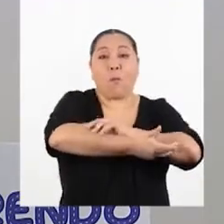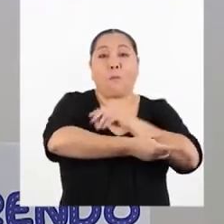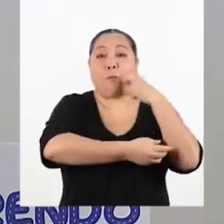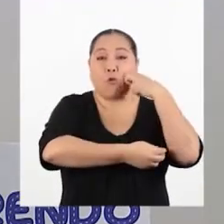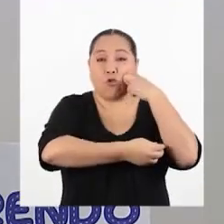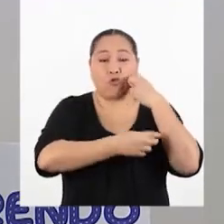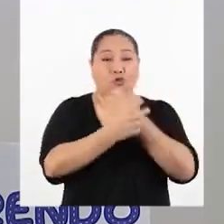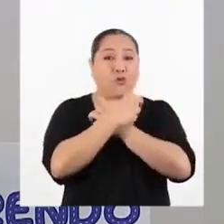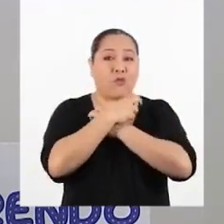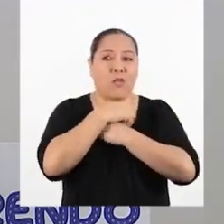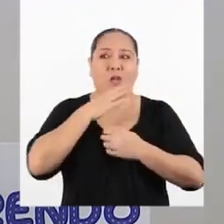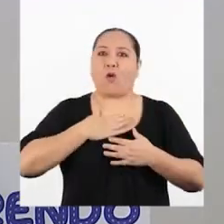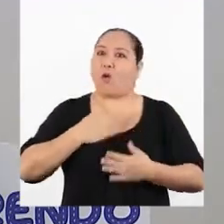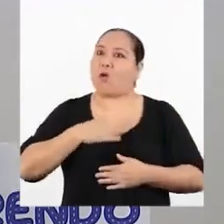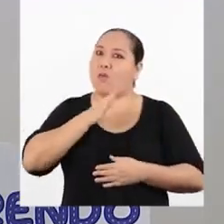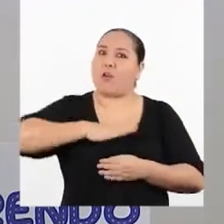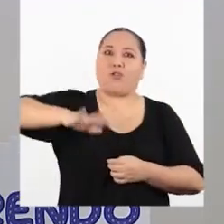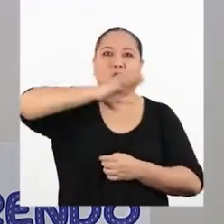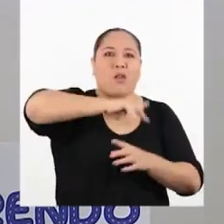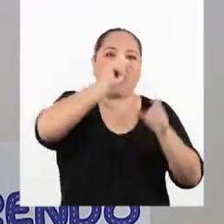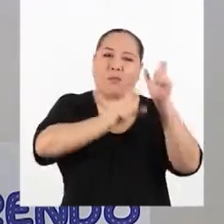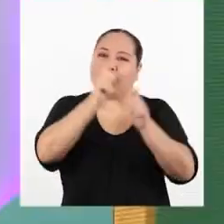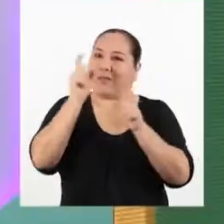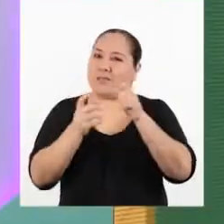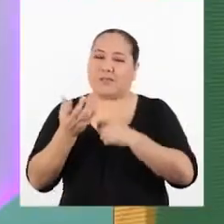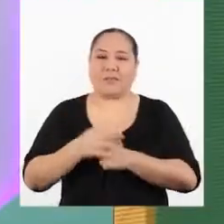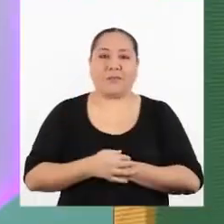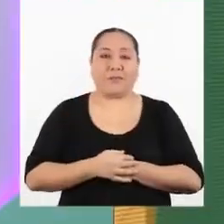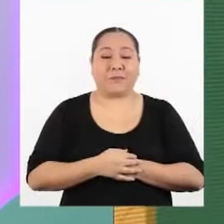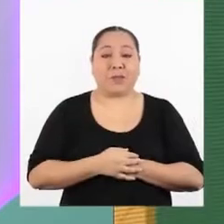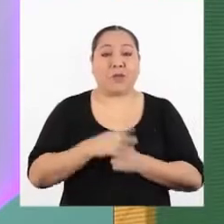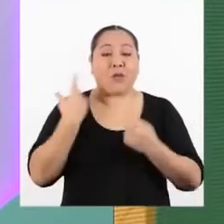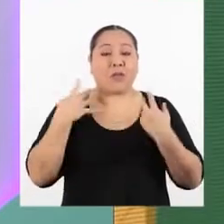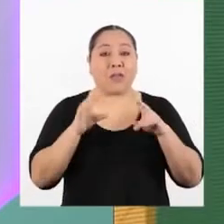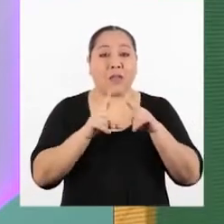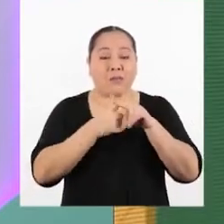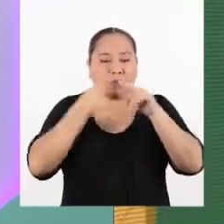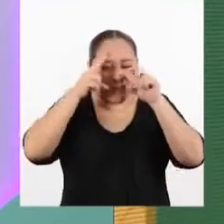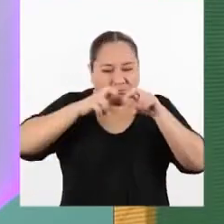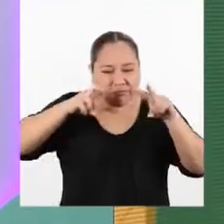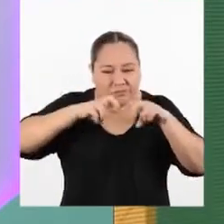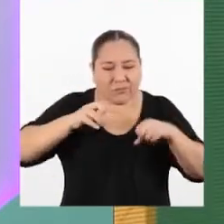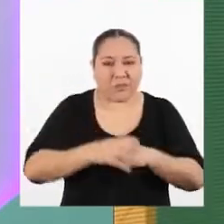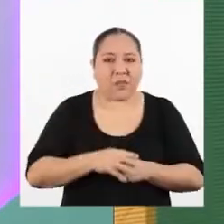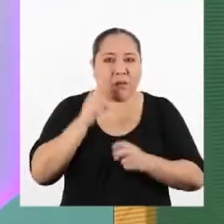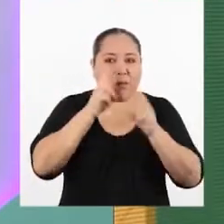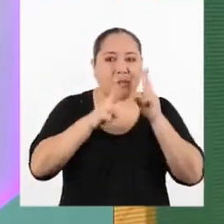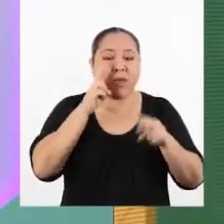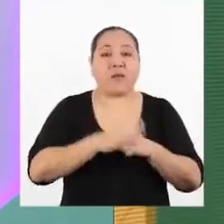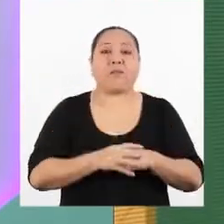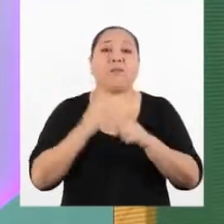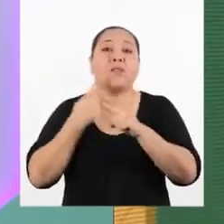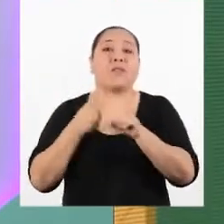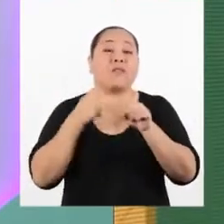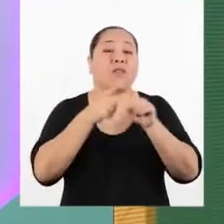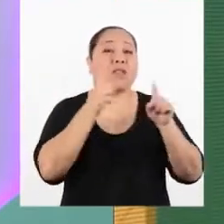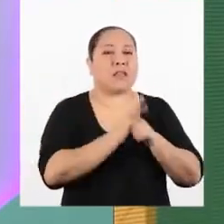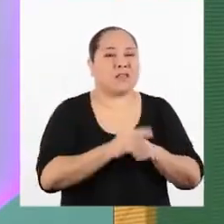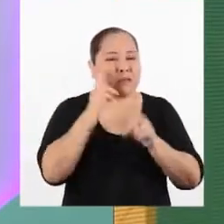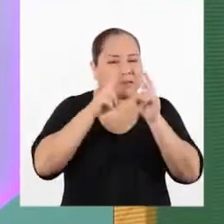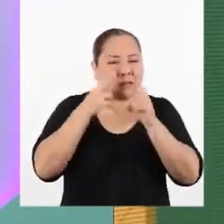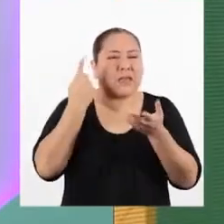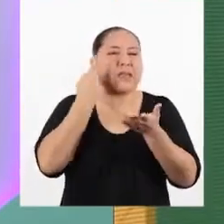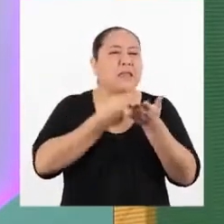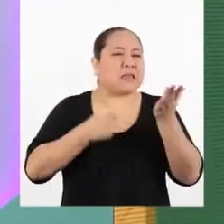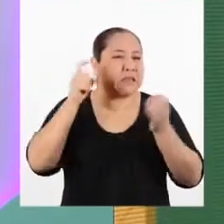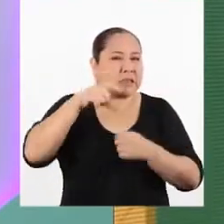cuerpo de todos, de toditos los seres humanos. Cuando comenzamos la indagación, determinamos las variables a considerar,